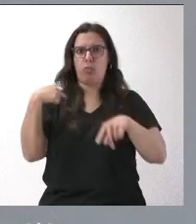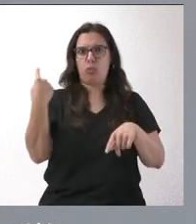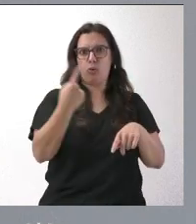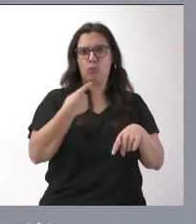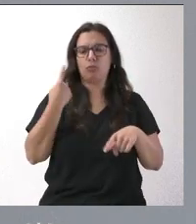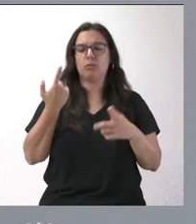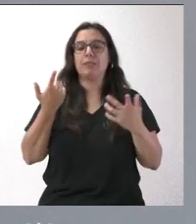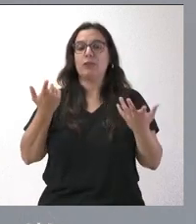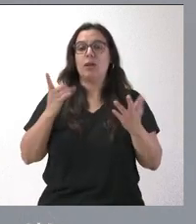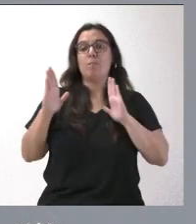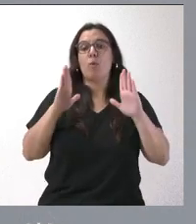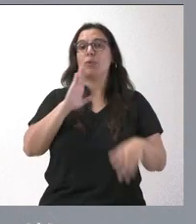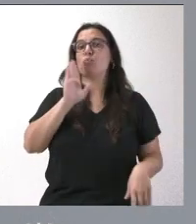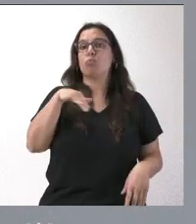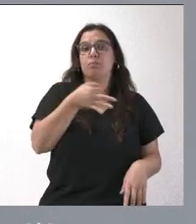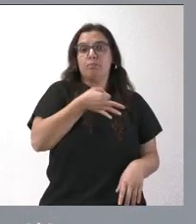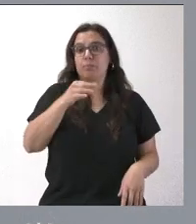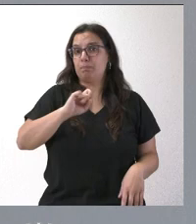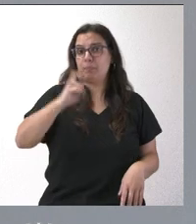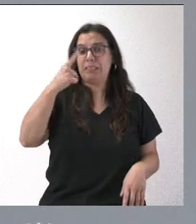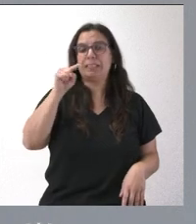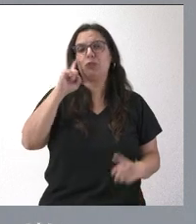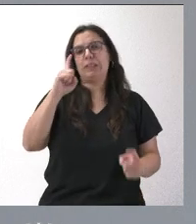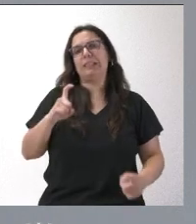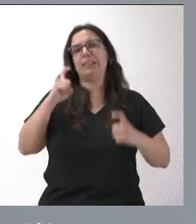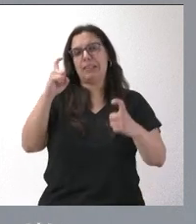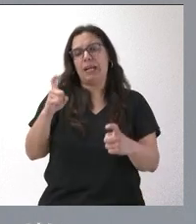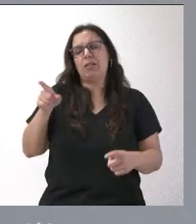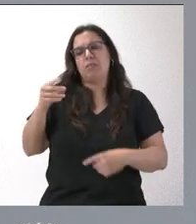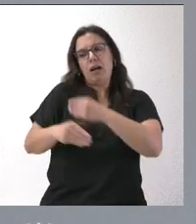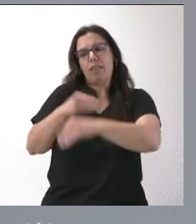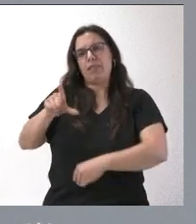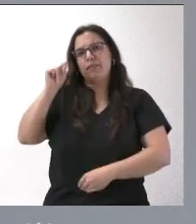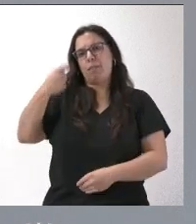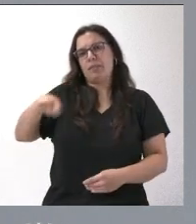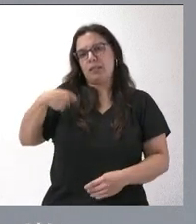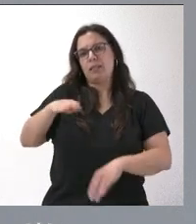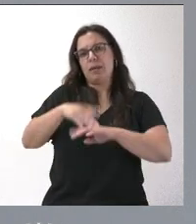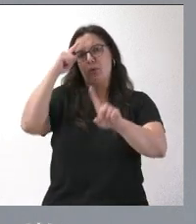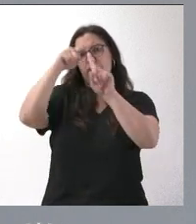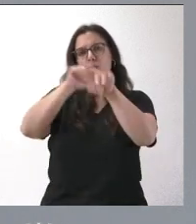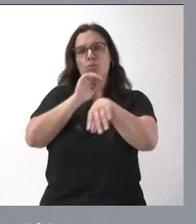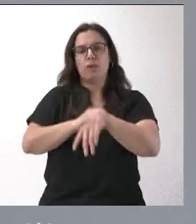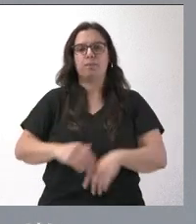encontrar el momento más adecuado es lo que se intentará buscar por el presidente para que estos objetivos se puedan cumplir.